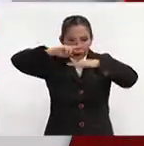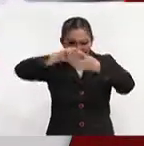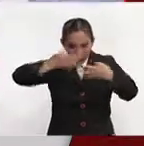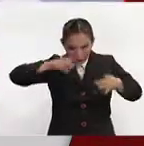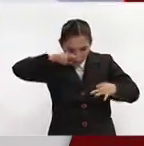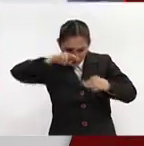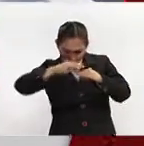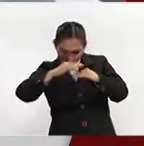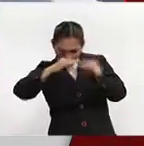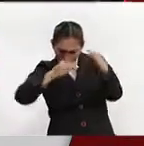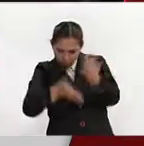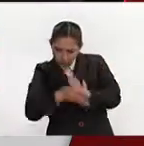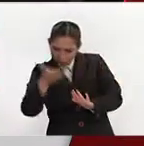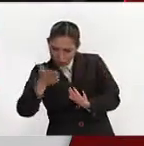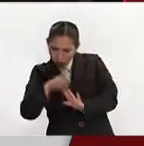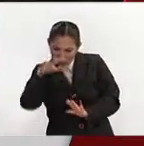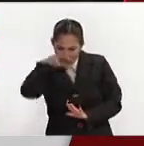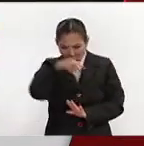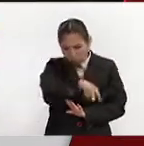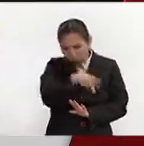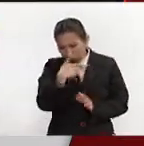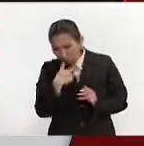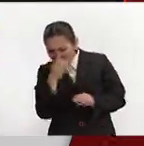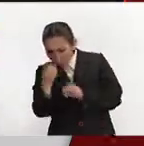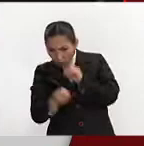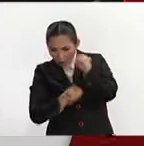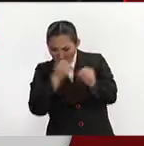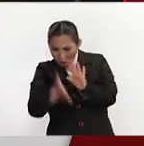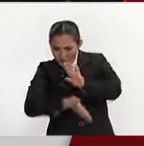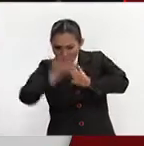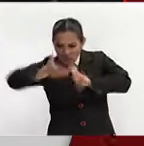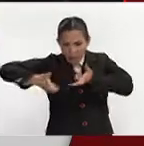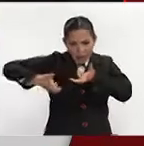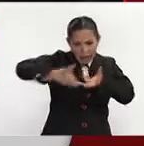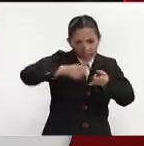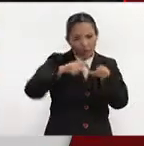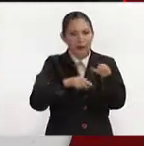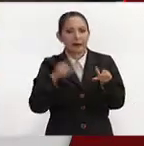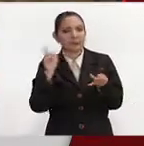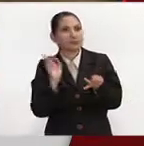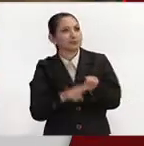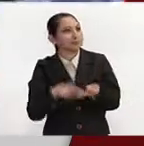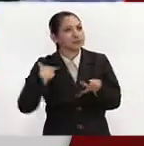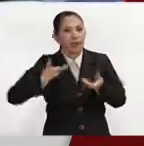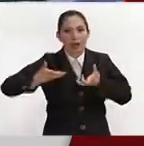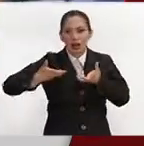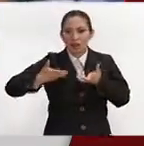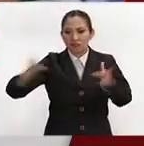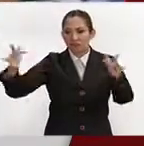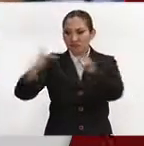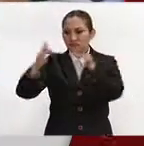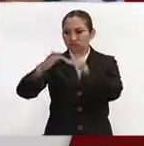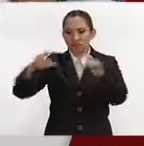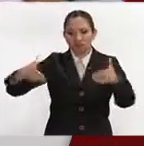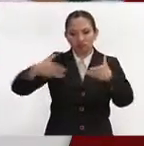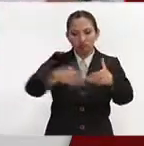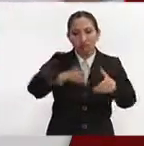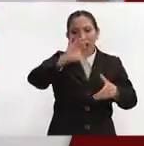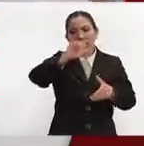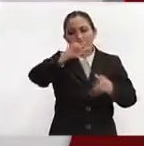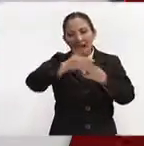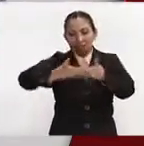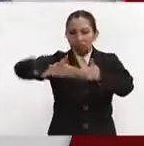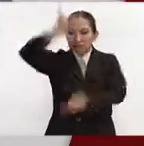podemos construir grandes obras de ingeniería, carreteras, vías de comunicación en general, canales,